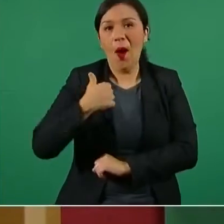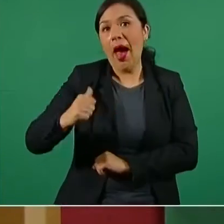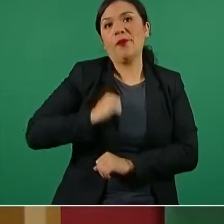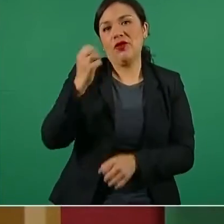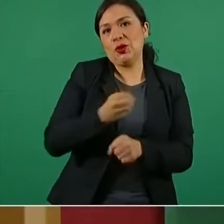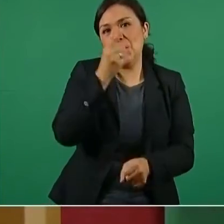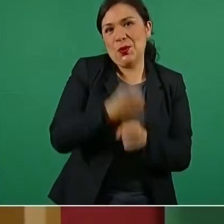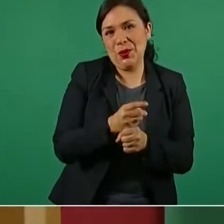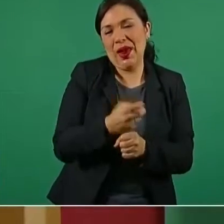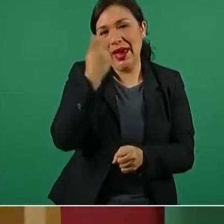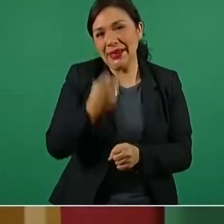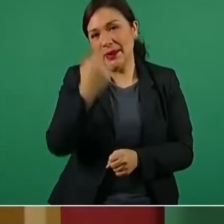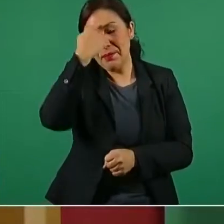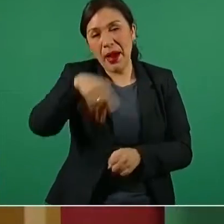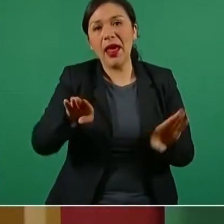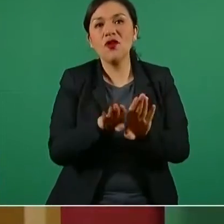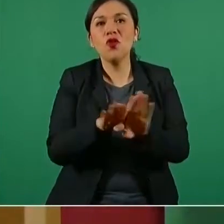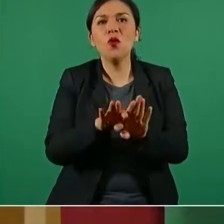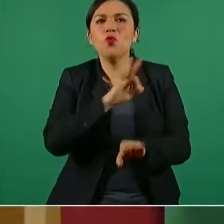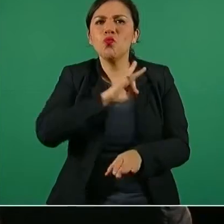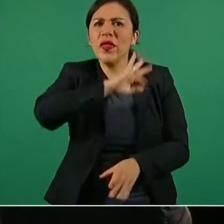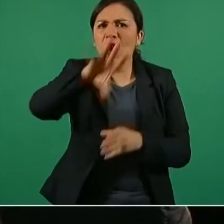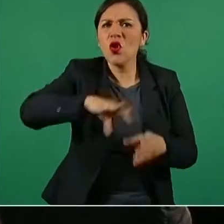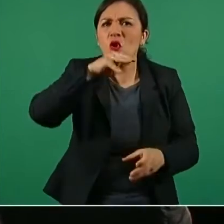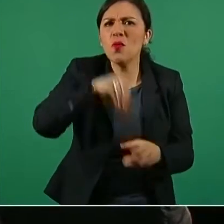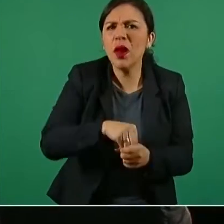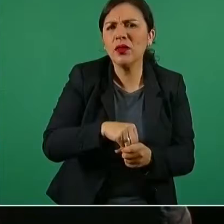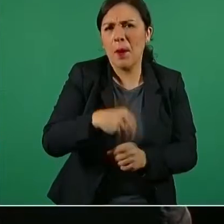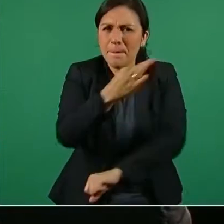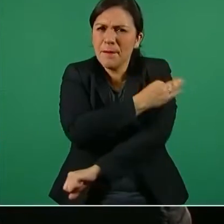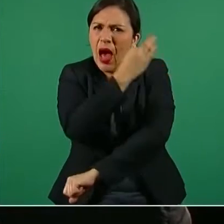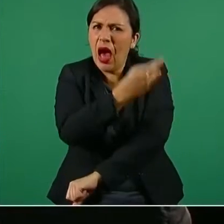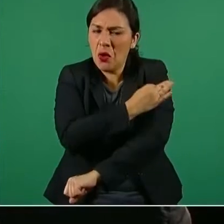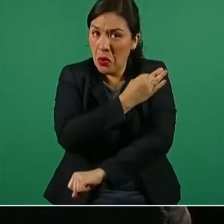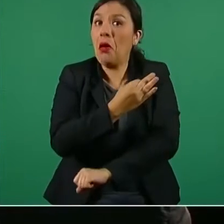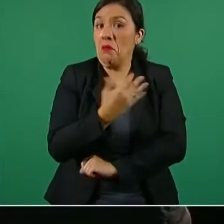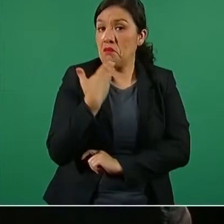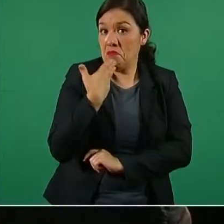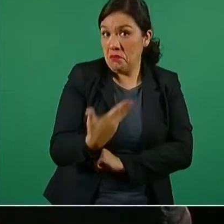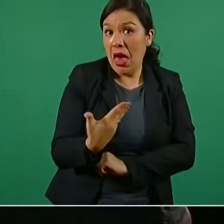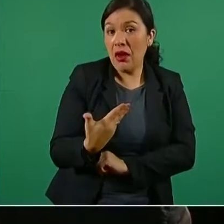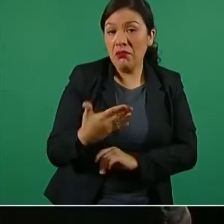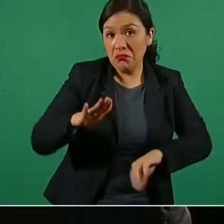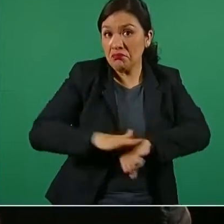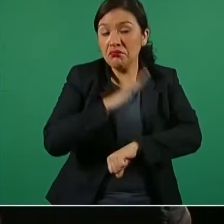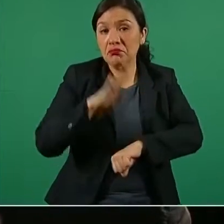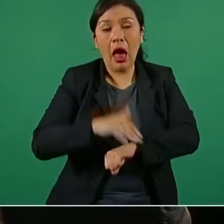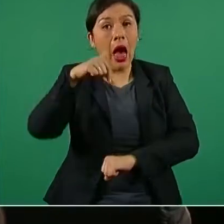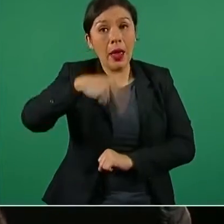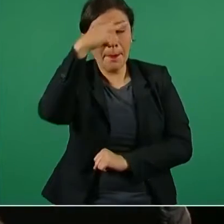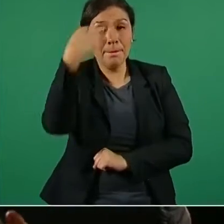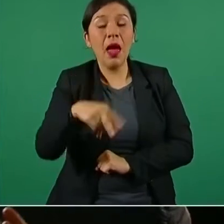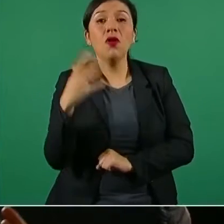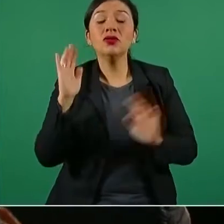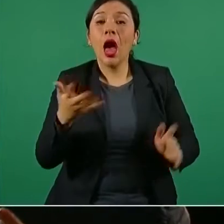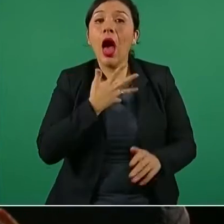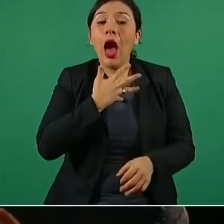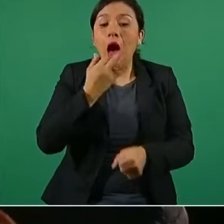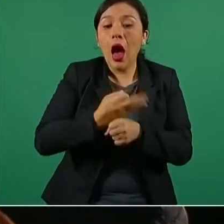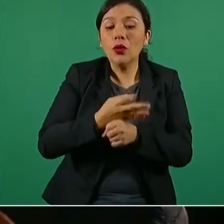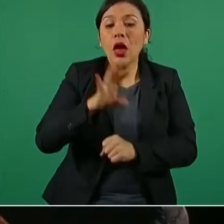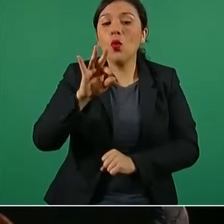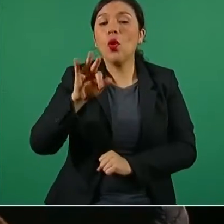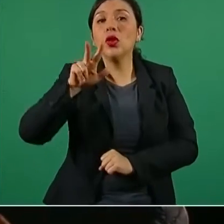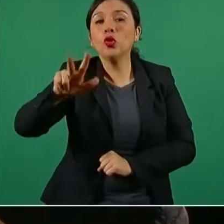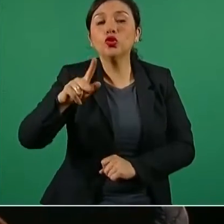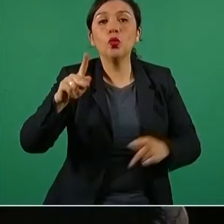y que hemos ya logrado coberturas de vacunación sustanciales, en México tenemos ya 48 por ciento de la población